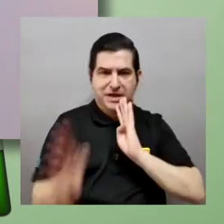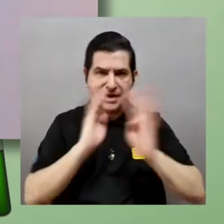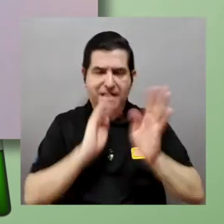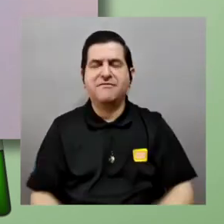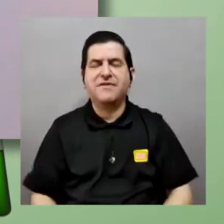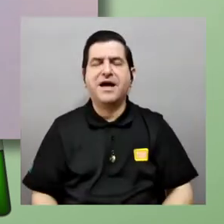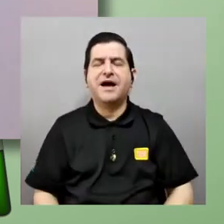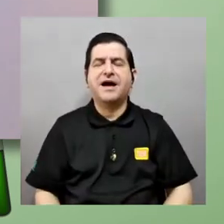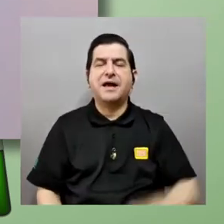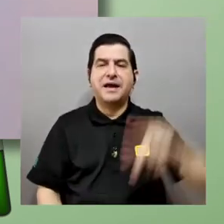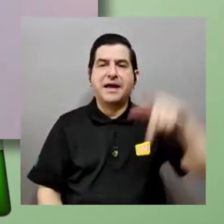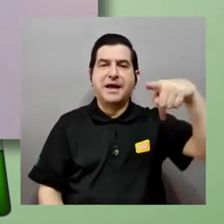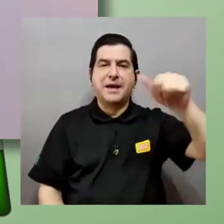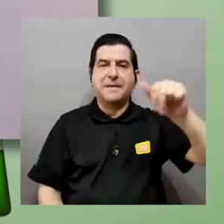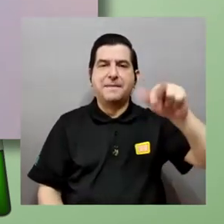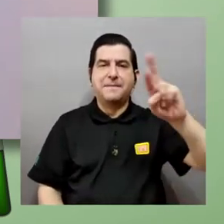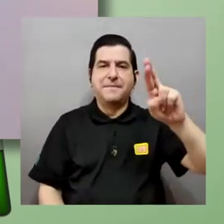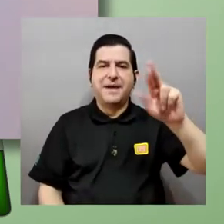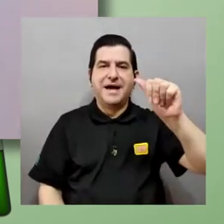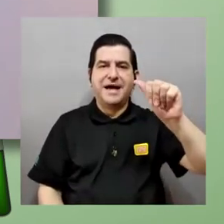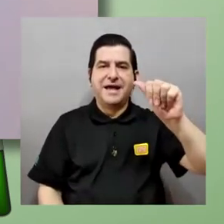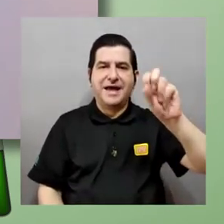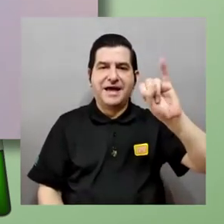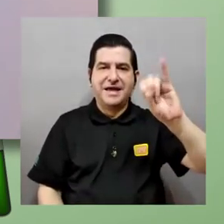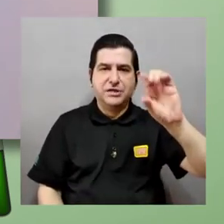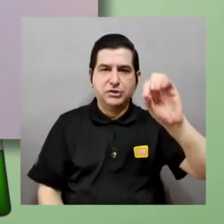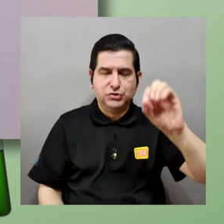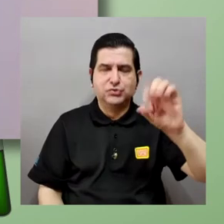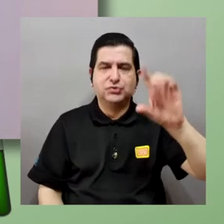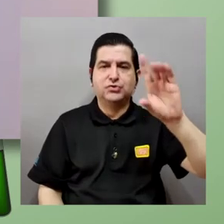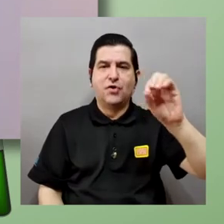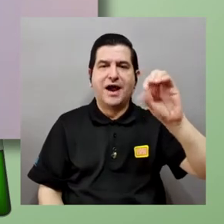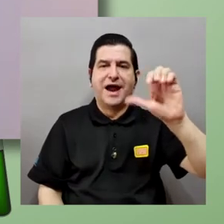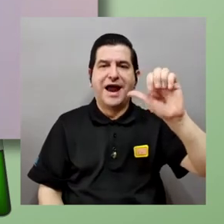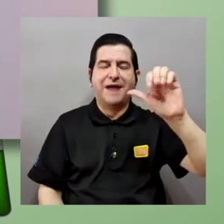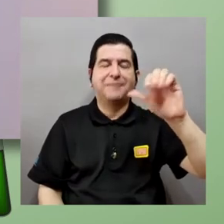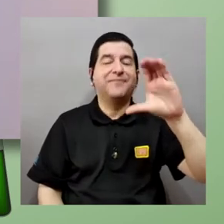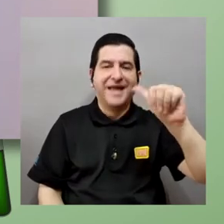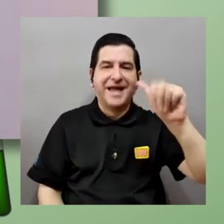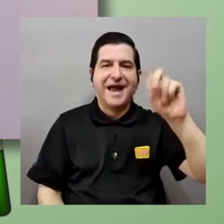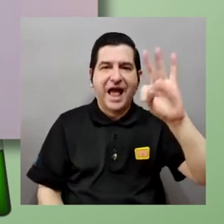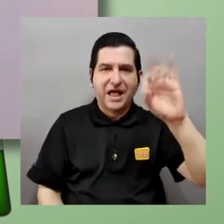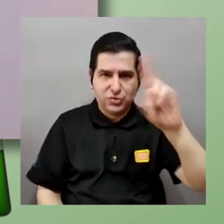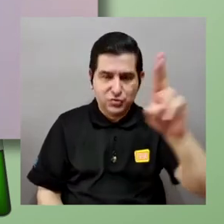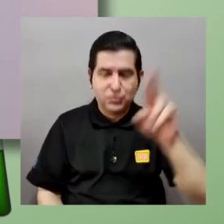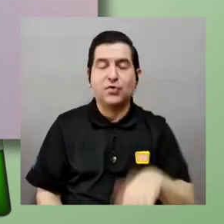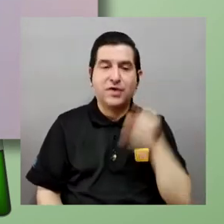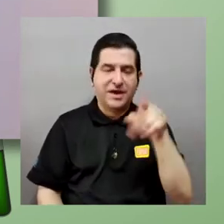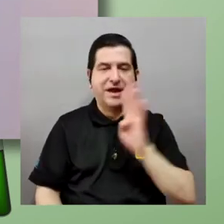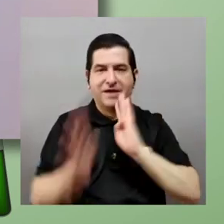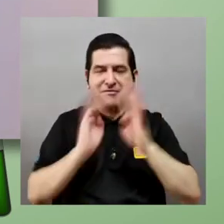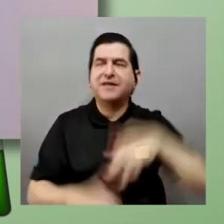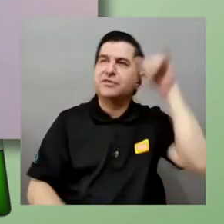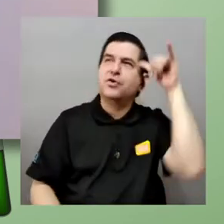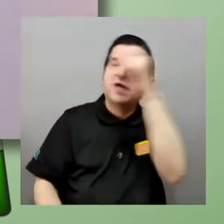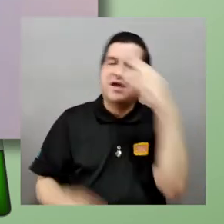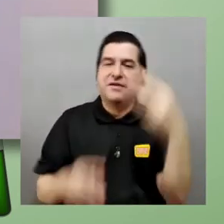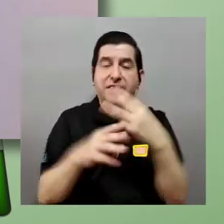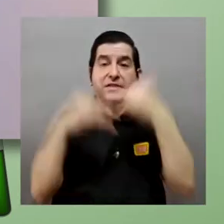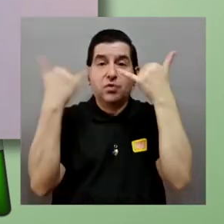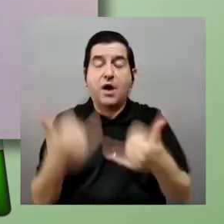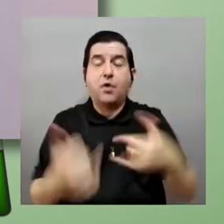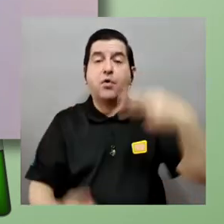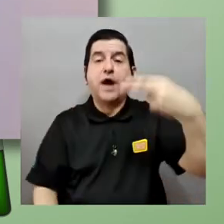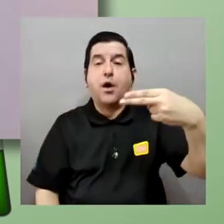Montenegro hablarnos de el paraíso de Cantor los infinitos en las matemáticas y ahora le damos la bienvenida a Hugo él tiene un